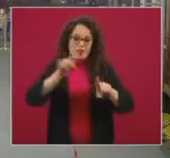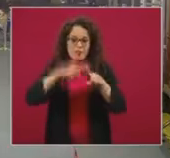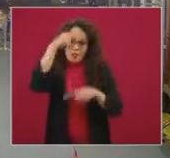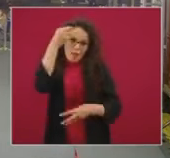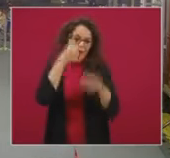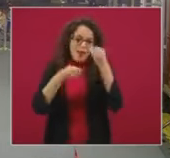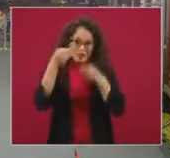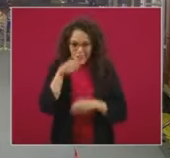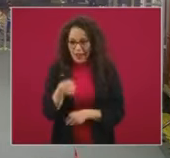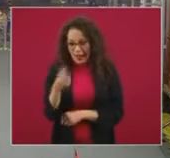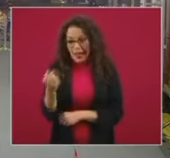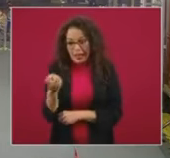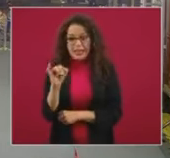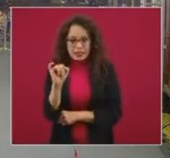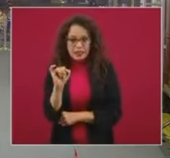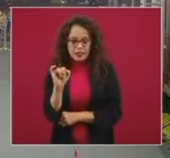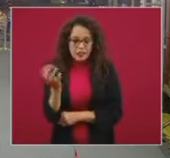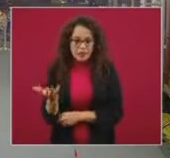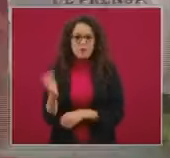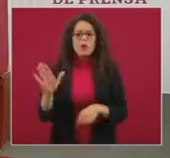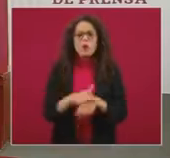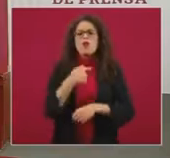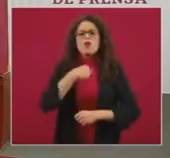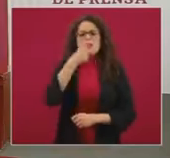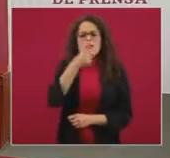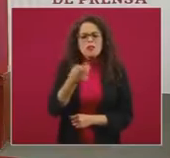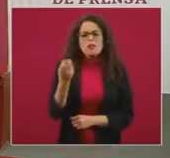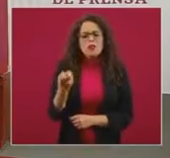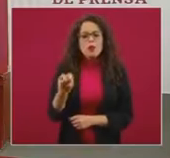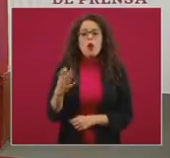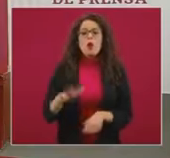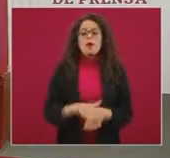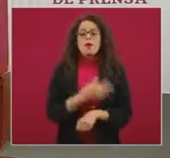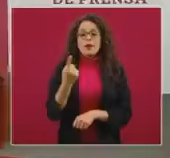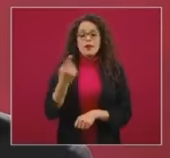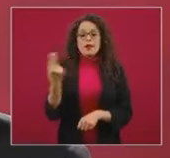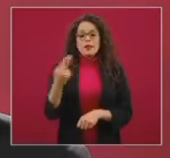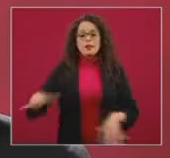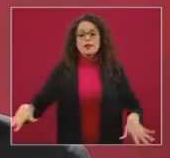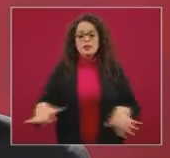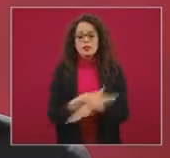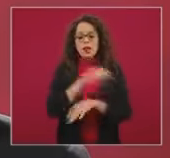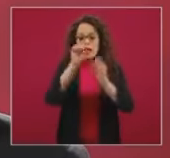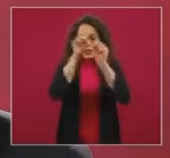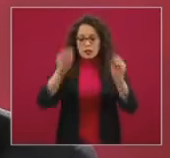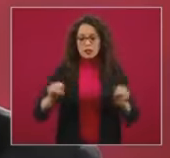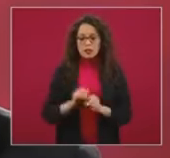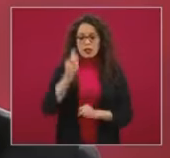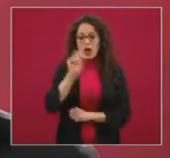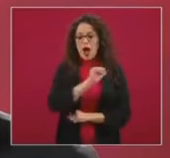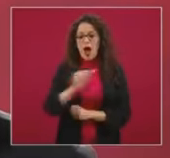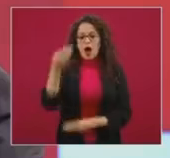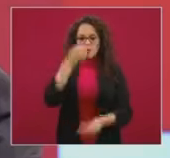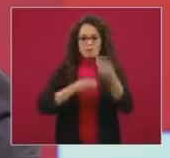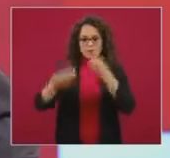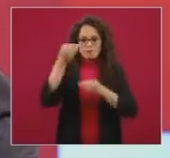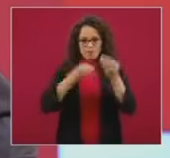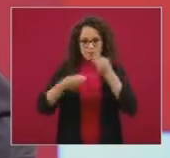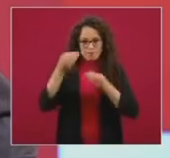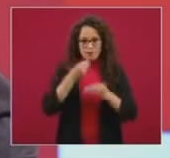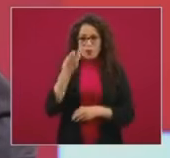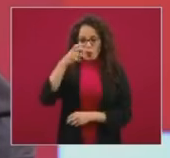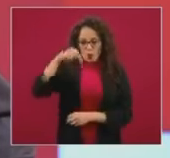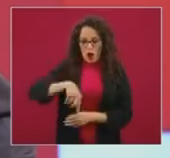esto? Porque lo que necesitamos transformar es el sistema agroalimentario. Por eso hemos hablado aquí en innumerables